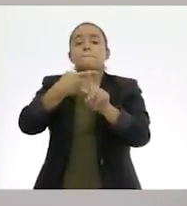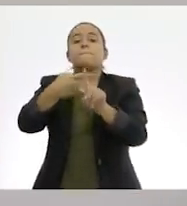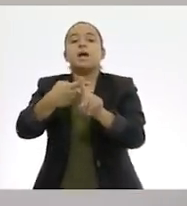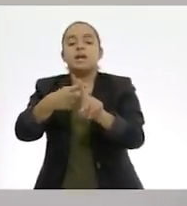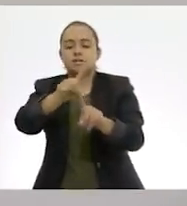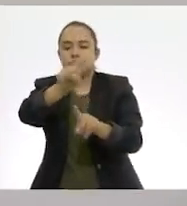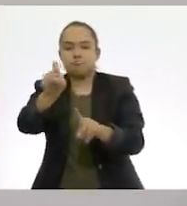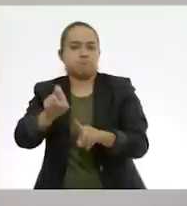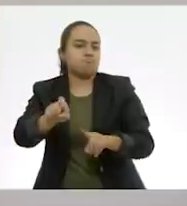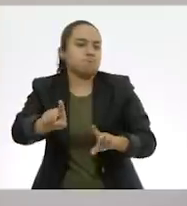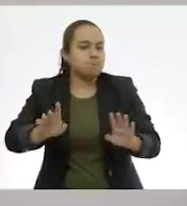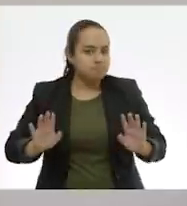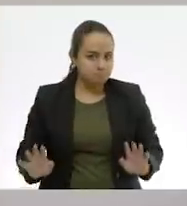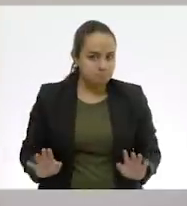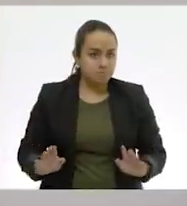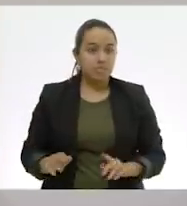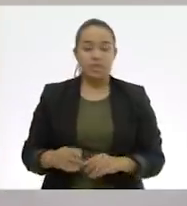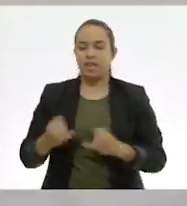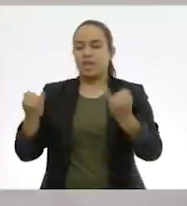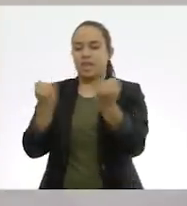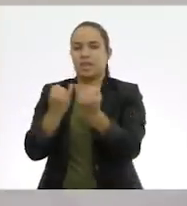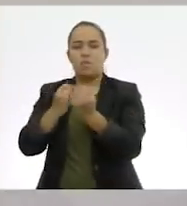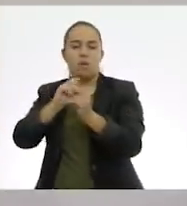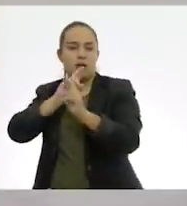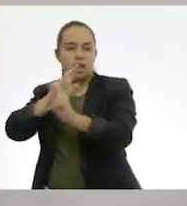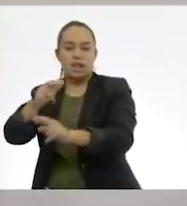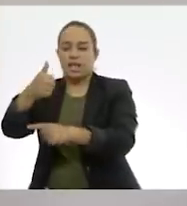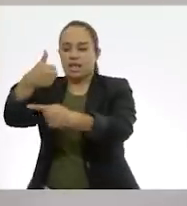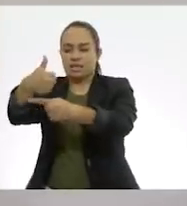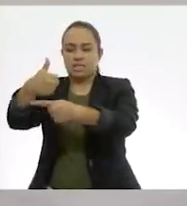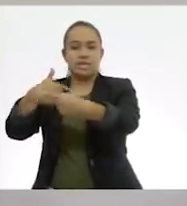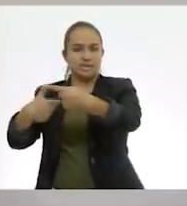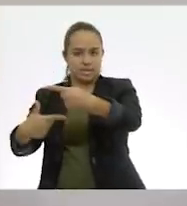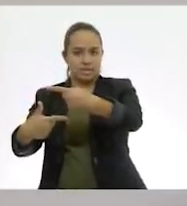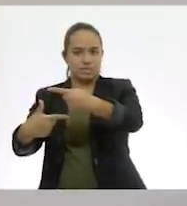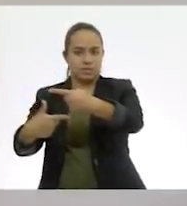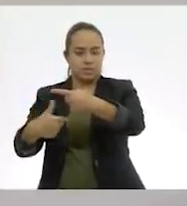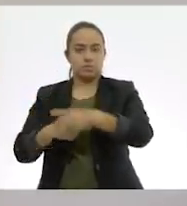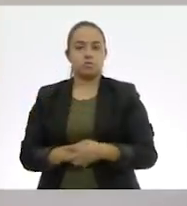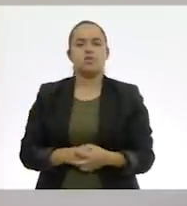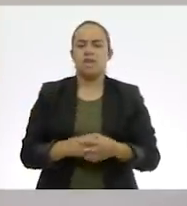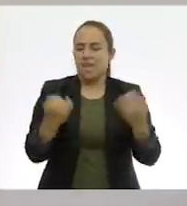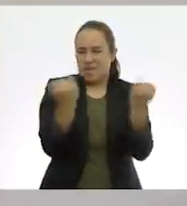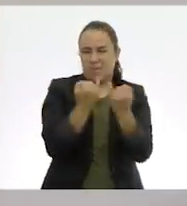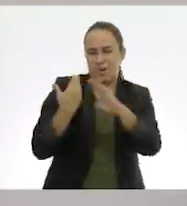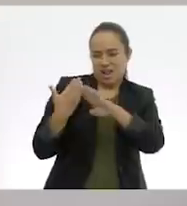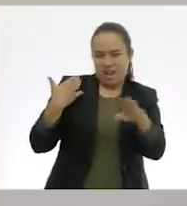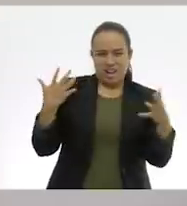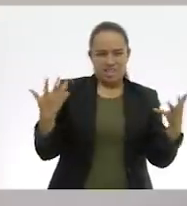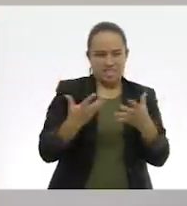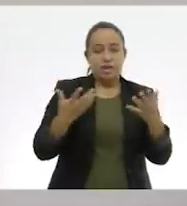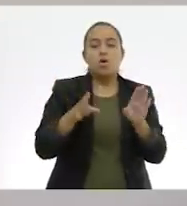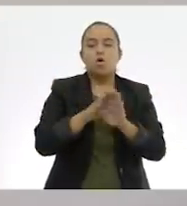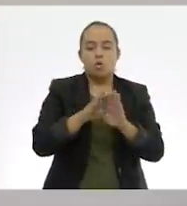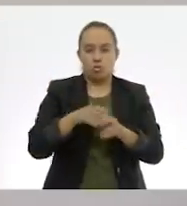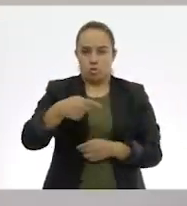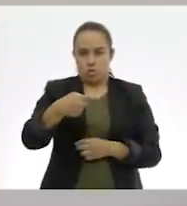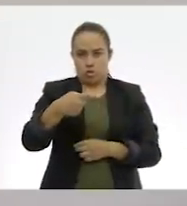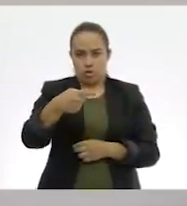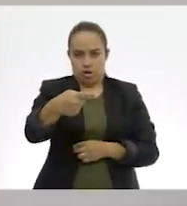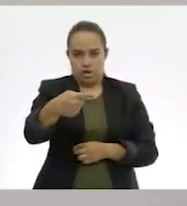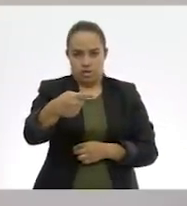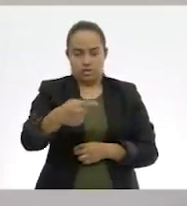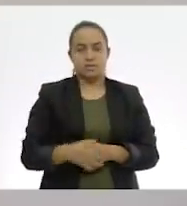más una incógnita, me va a dar seis séptimos. Hagamos el mismo procedimiento mediante una resta.